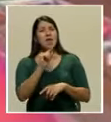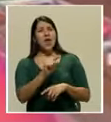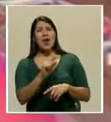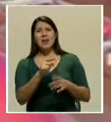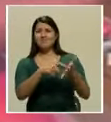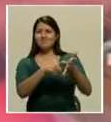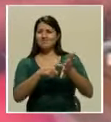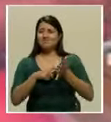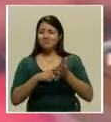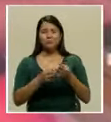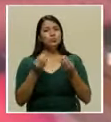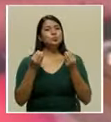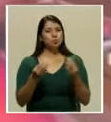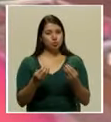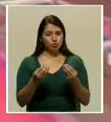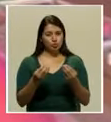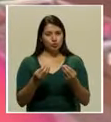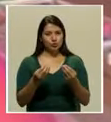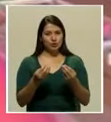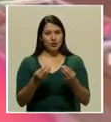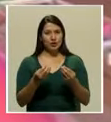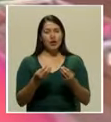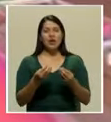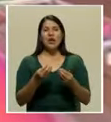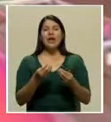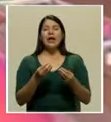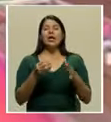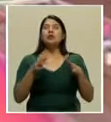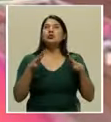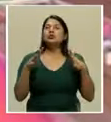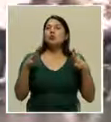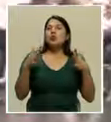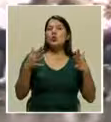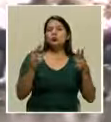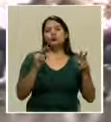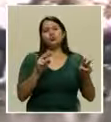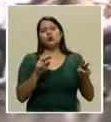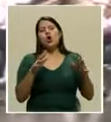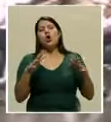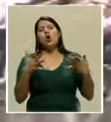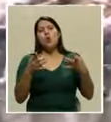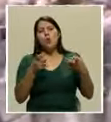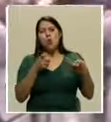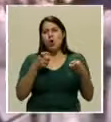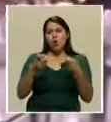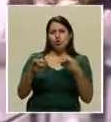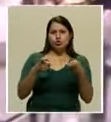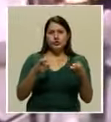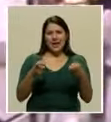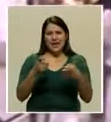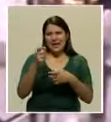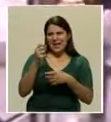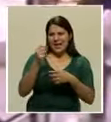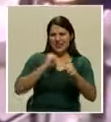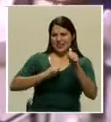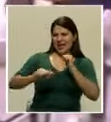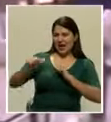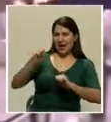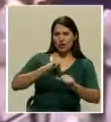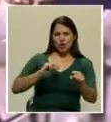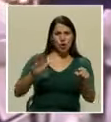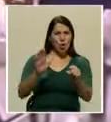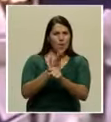exigente. Es como manejaba el teatro en Castella entero, con